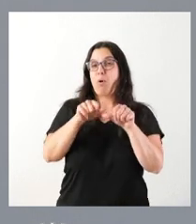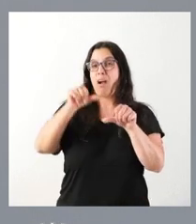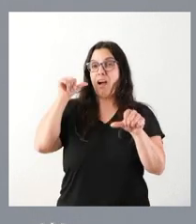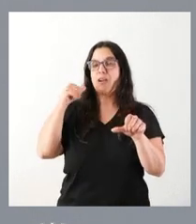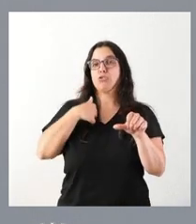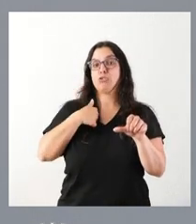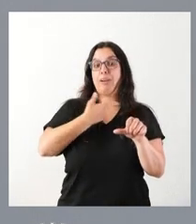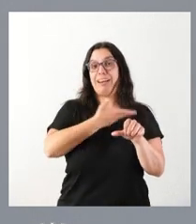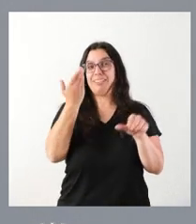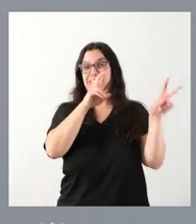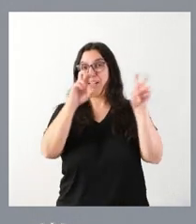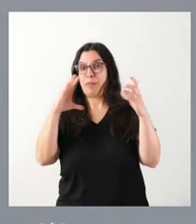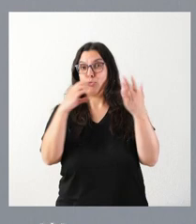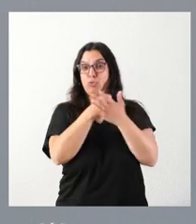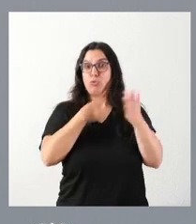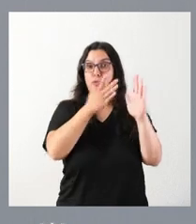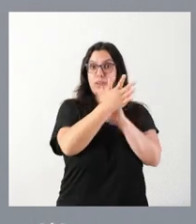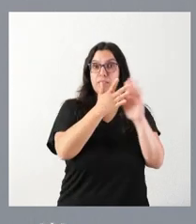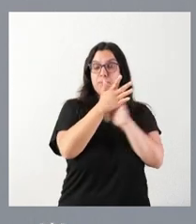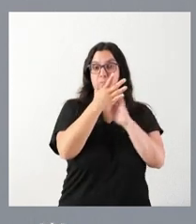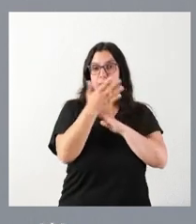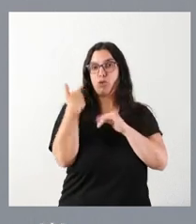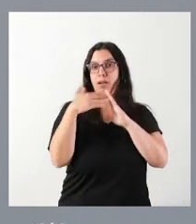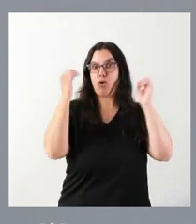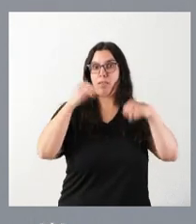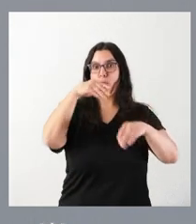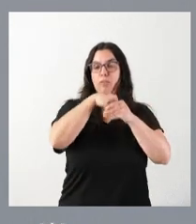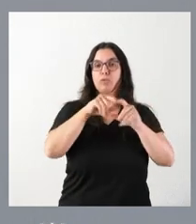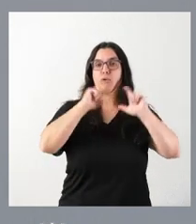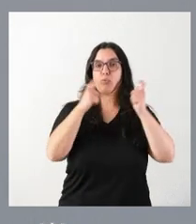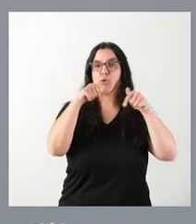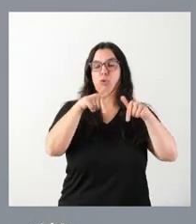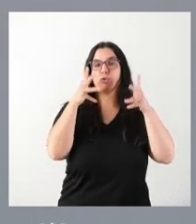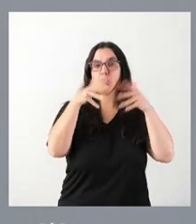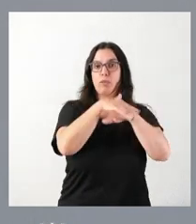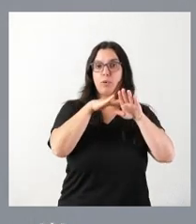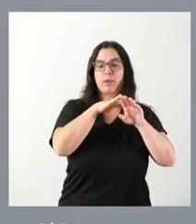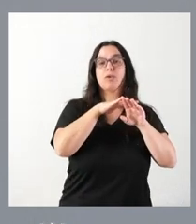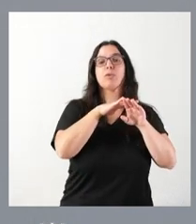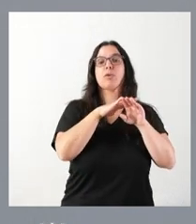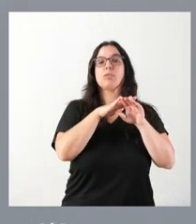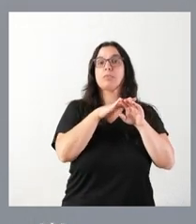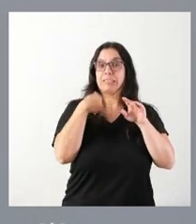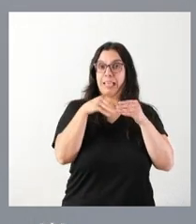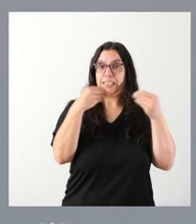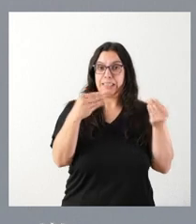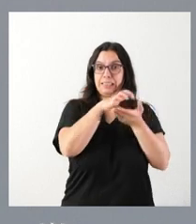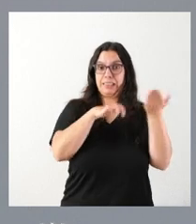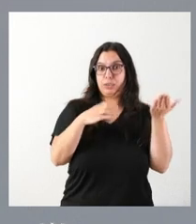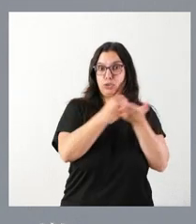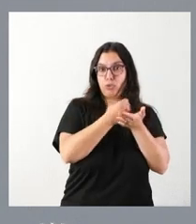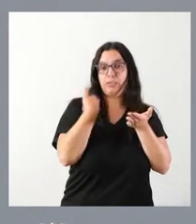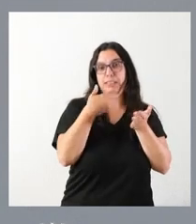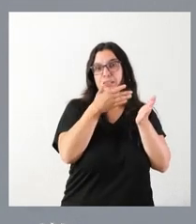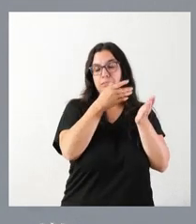relato yo el resto de asuntos que han sido objeto de acuerdo en el Consejo de Gobierno y de los cuales tienen ustedes la nota correspondiente.